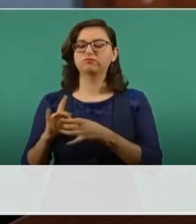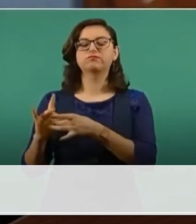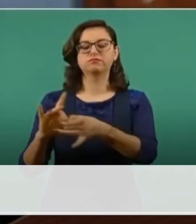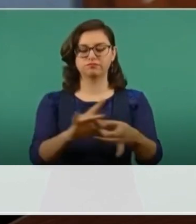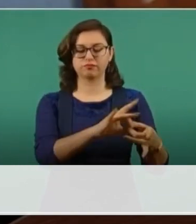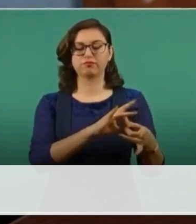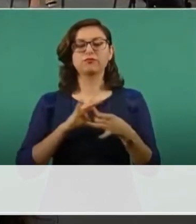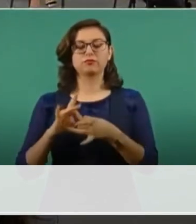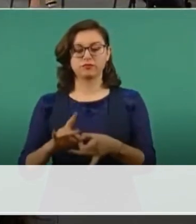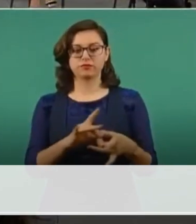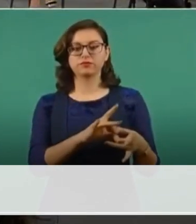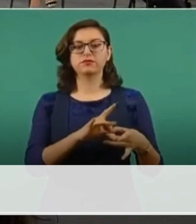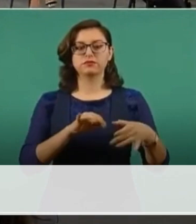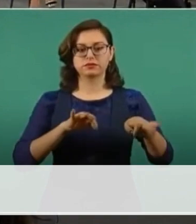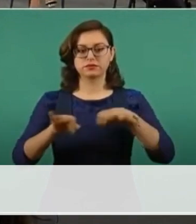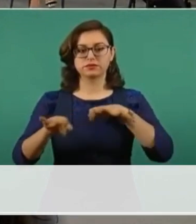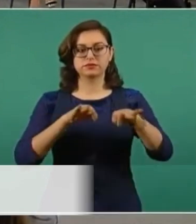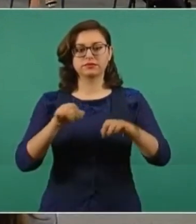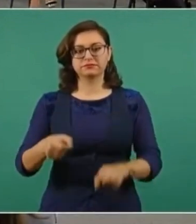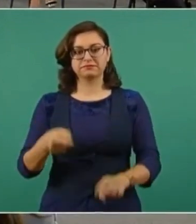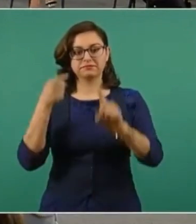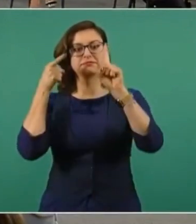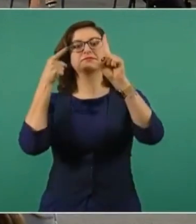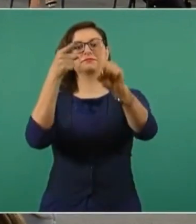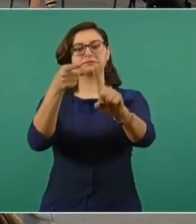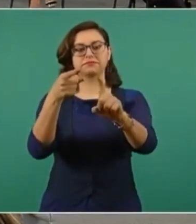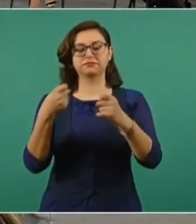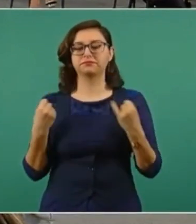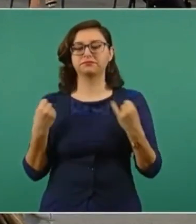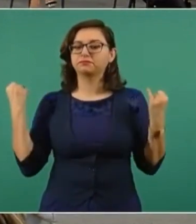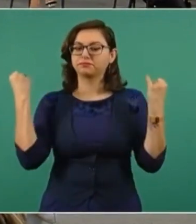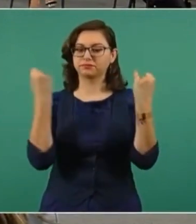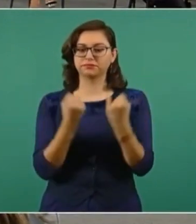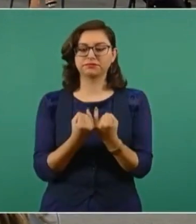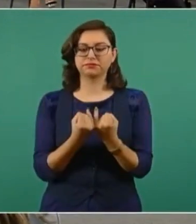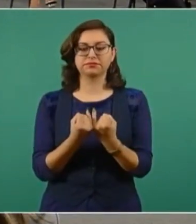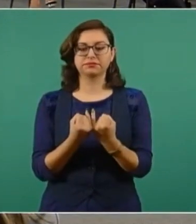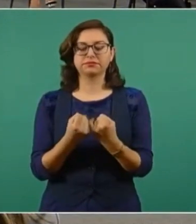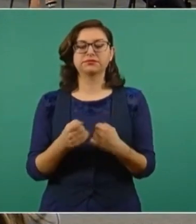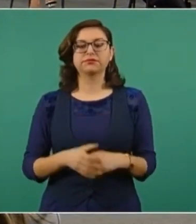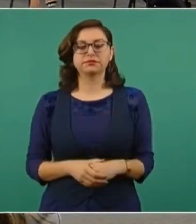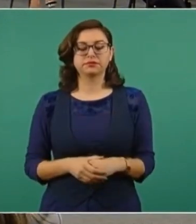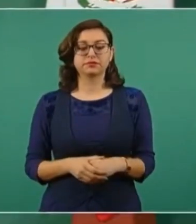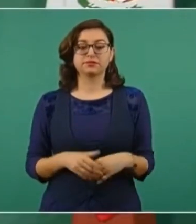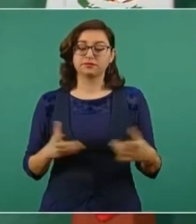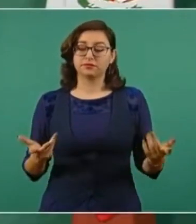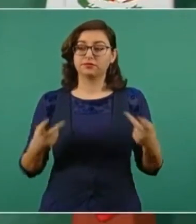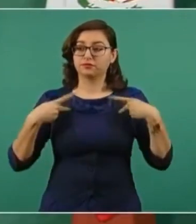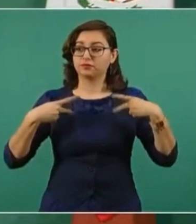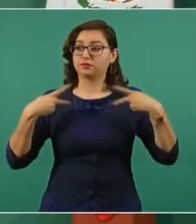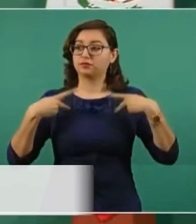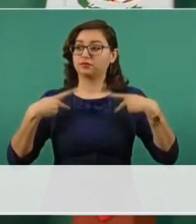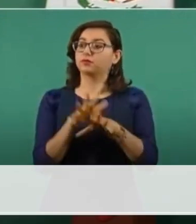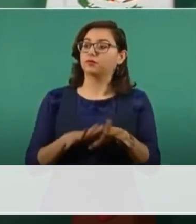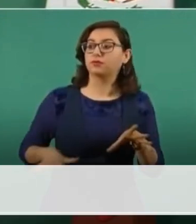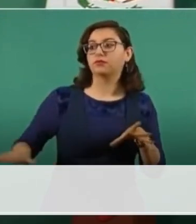diría que en la misma causa, el buscar el bienestar para